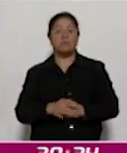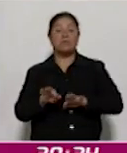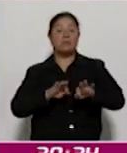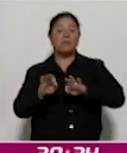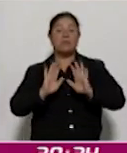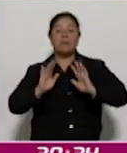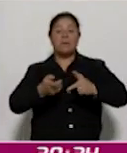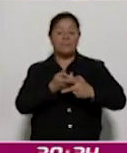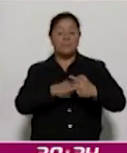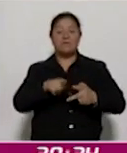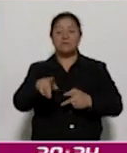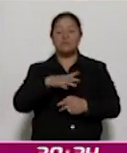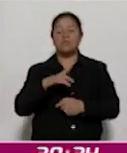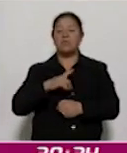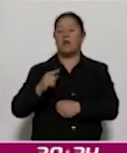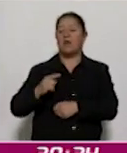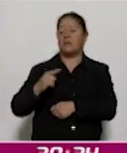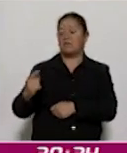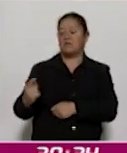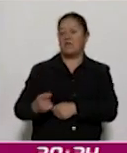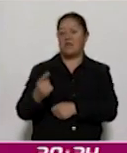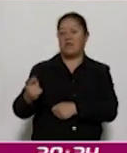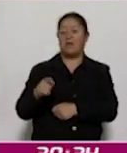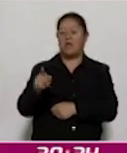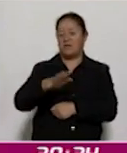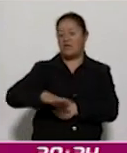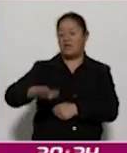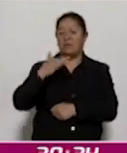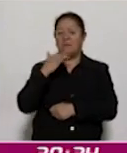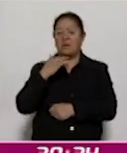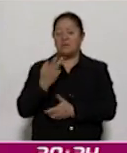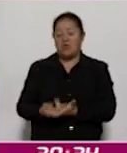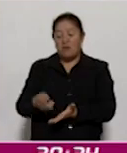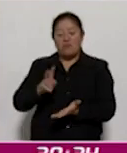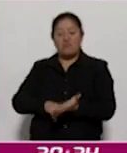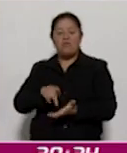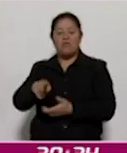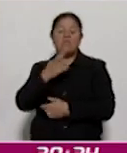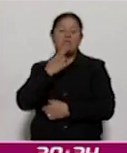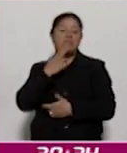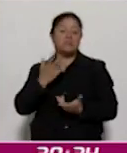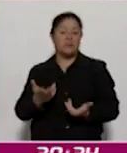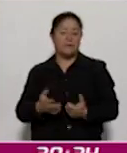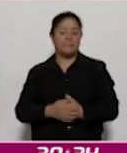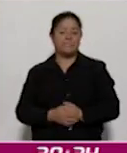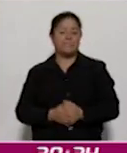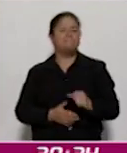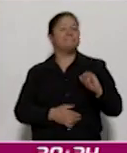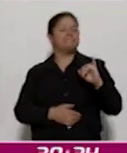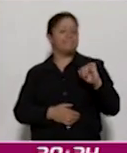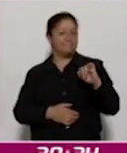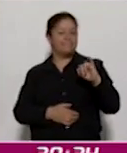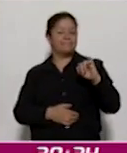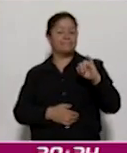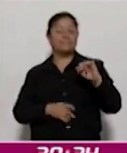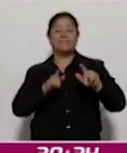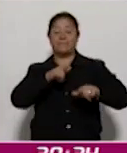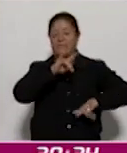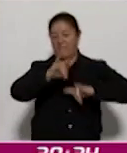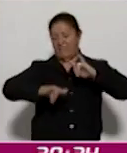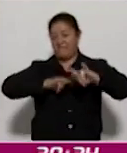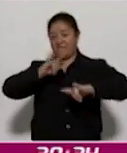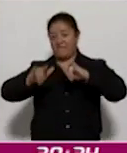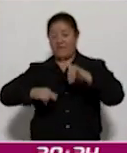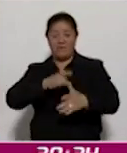el reciclaje de los desechos generados de estos magnos eventos. Sí, una feria, como no hay otra